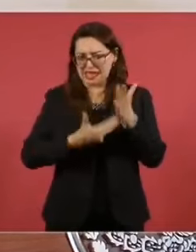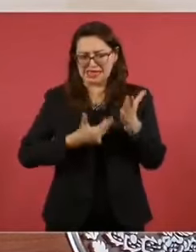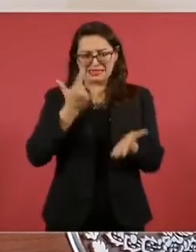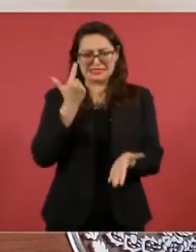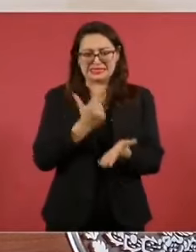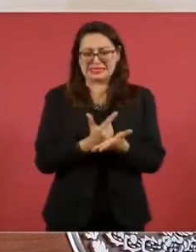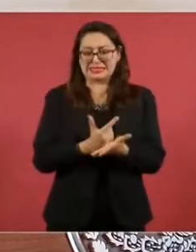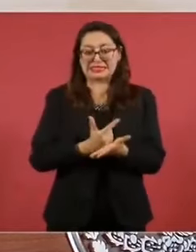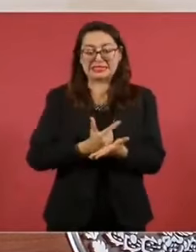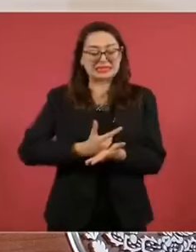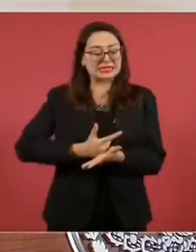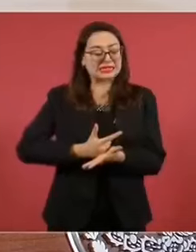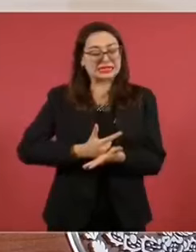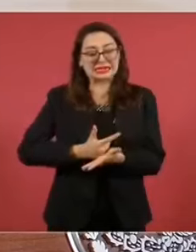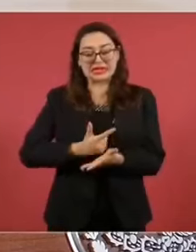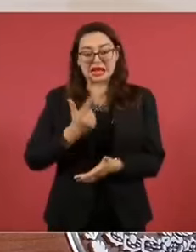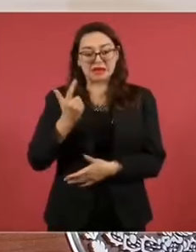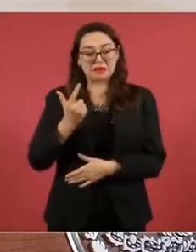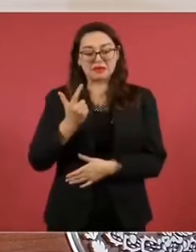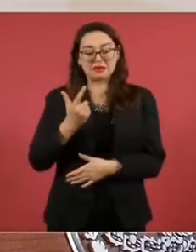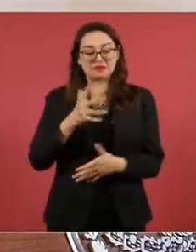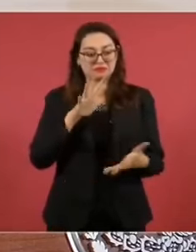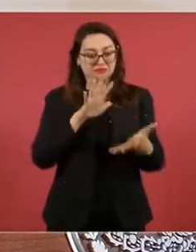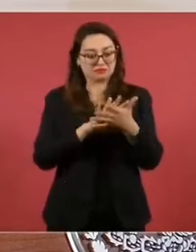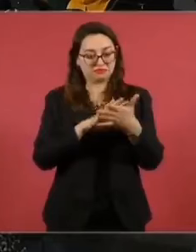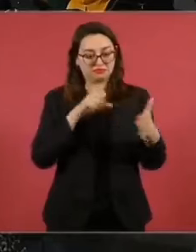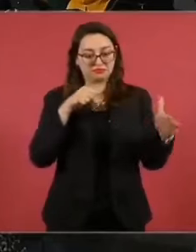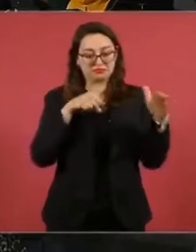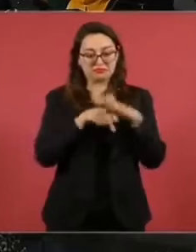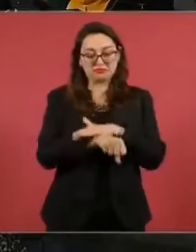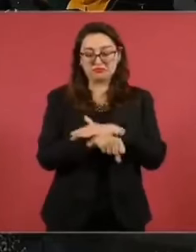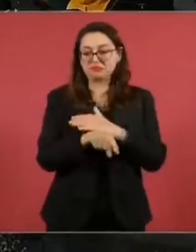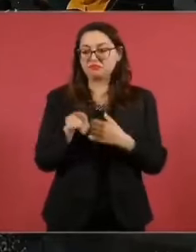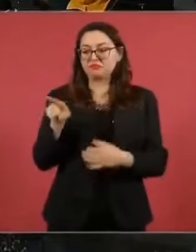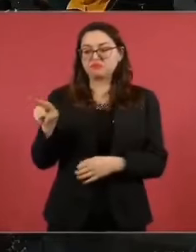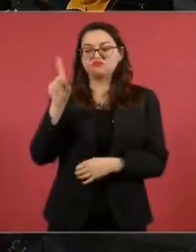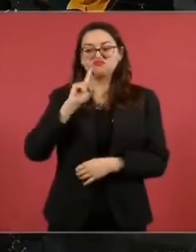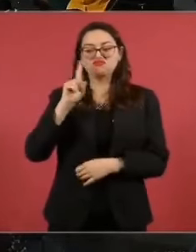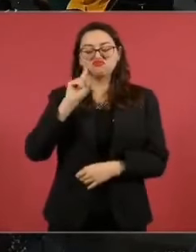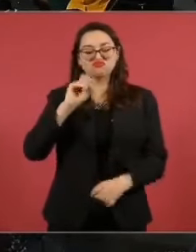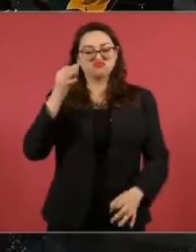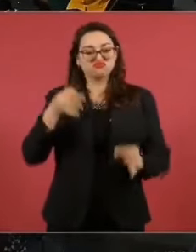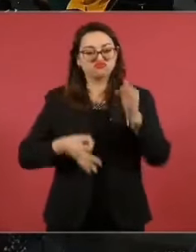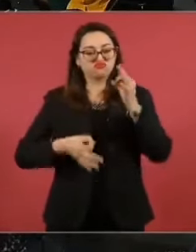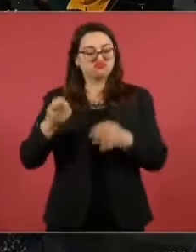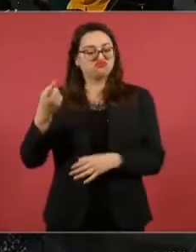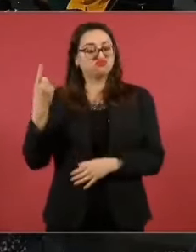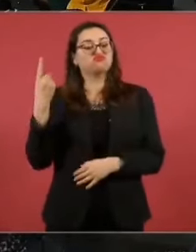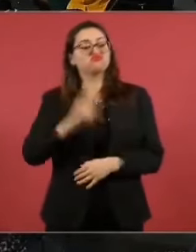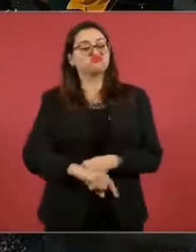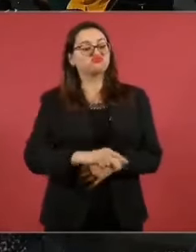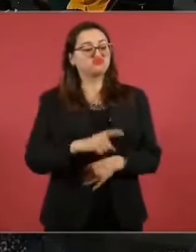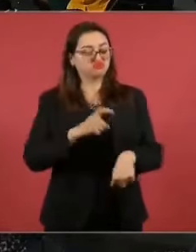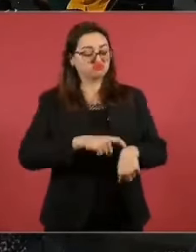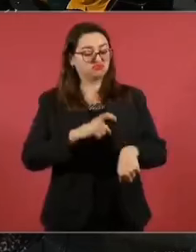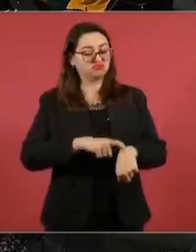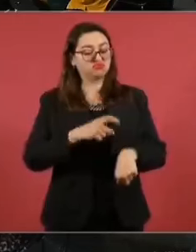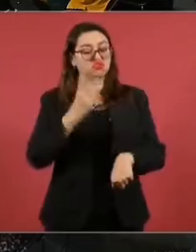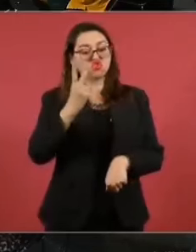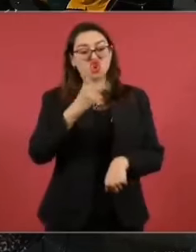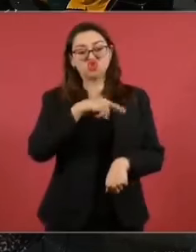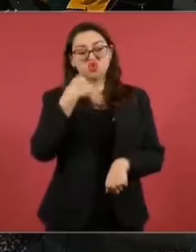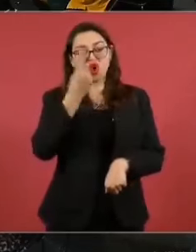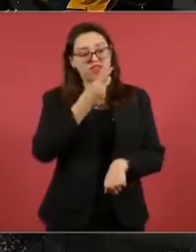horas, no 72